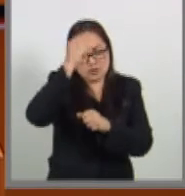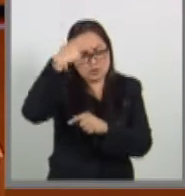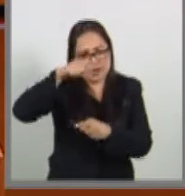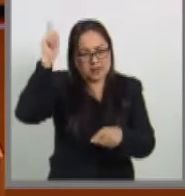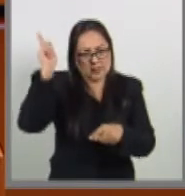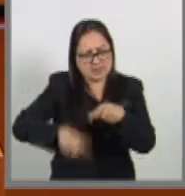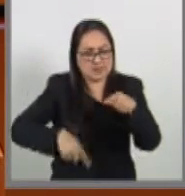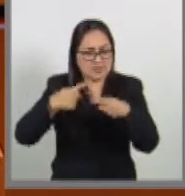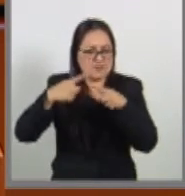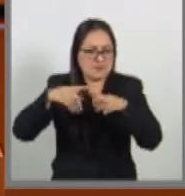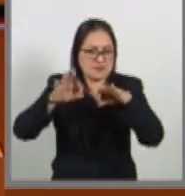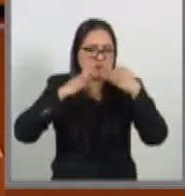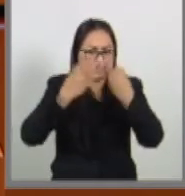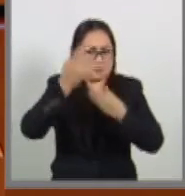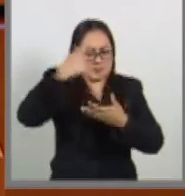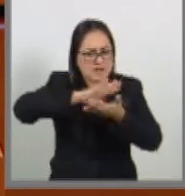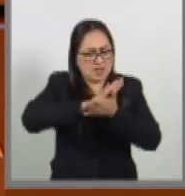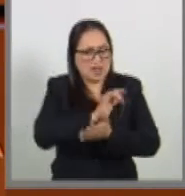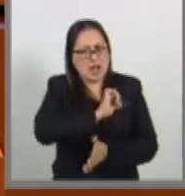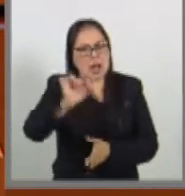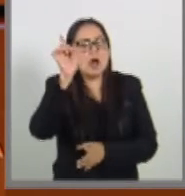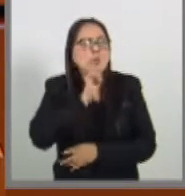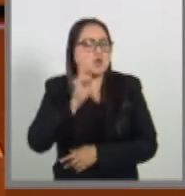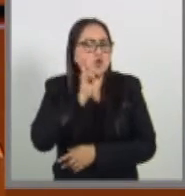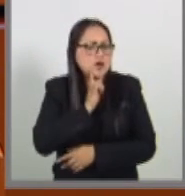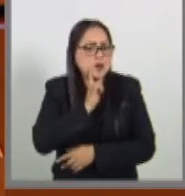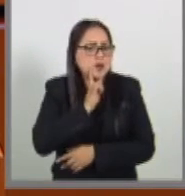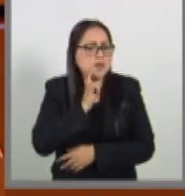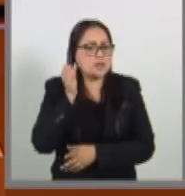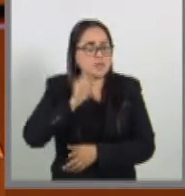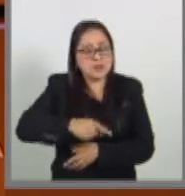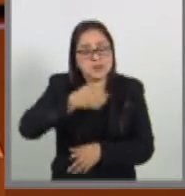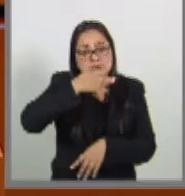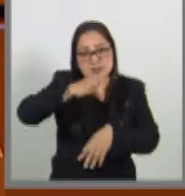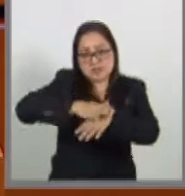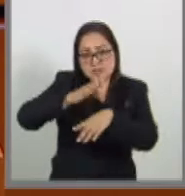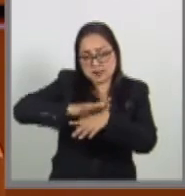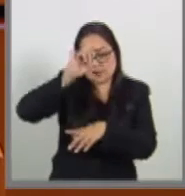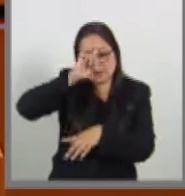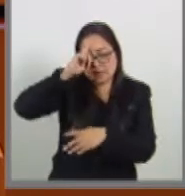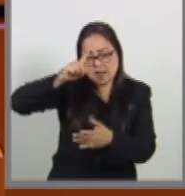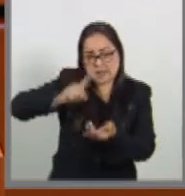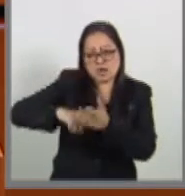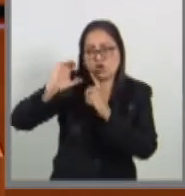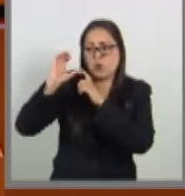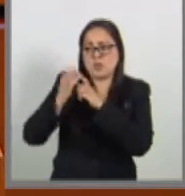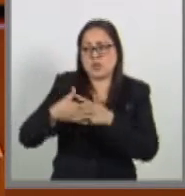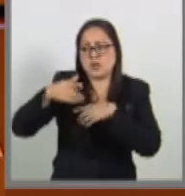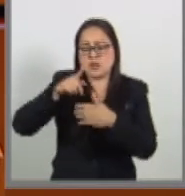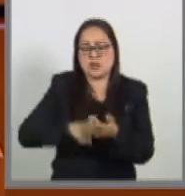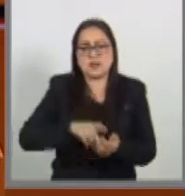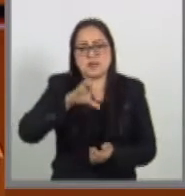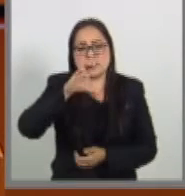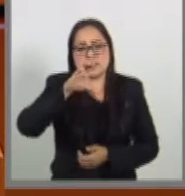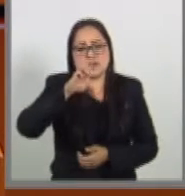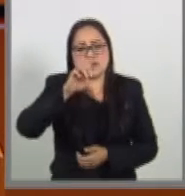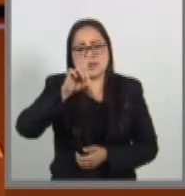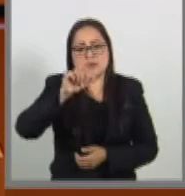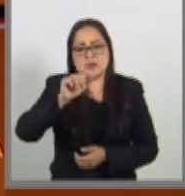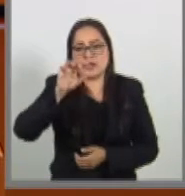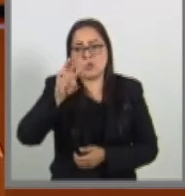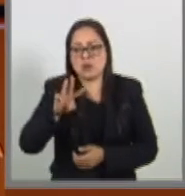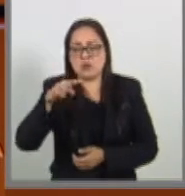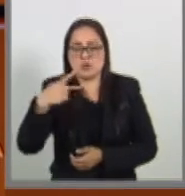eliminar todas las formas de discriminación contra la mujer, las observaciones que desde el Comité de la CEDAW en nuestro país